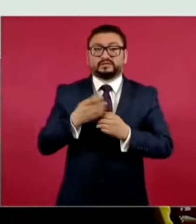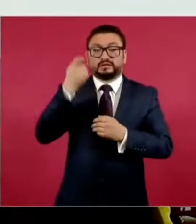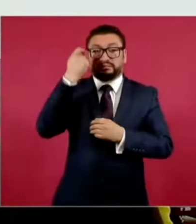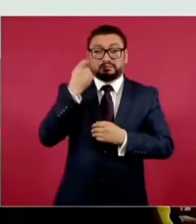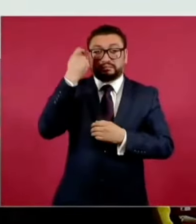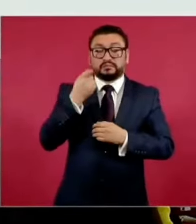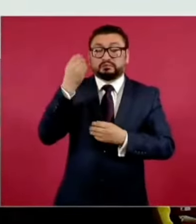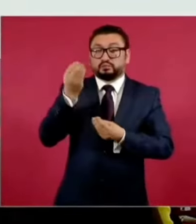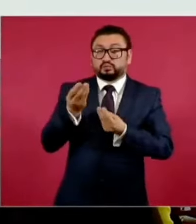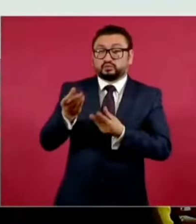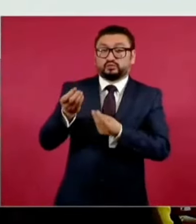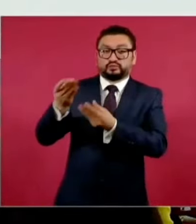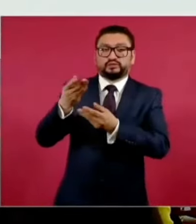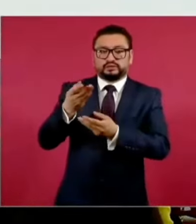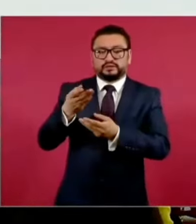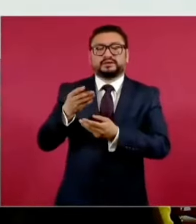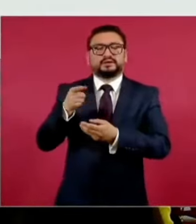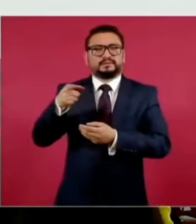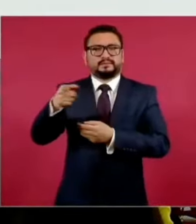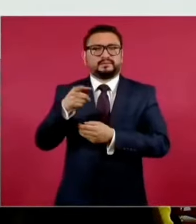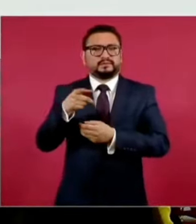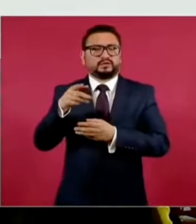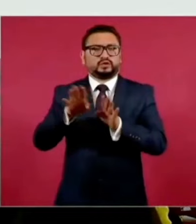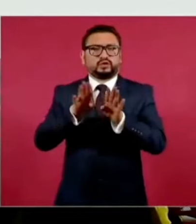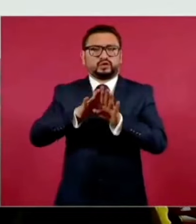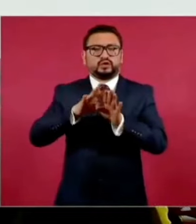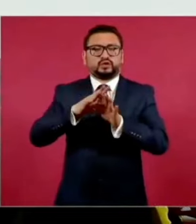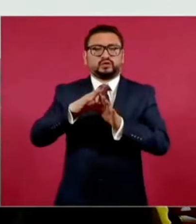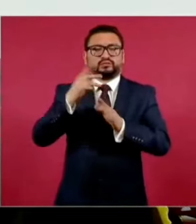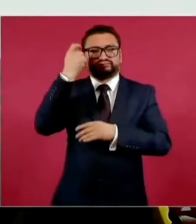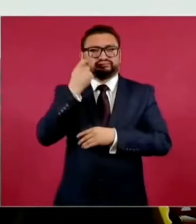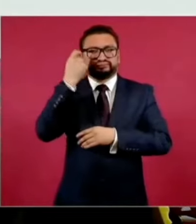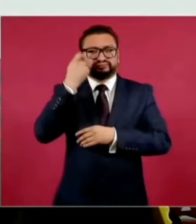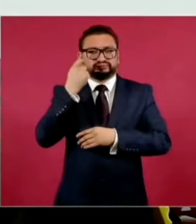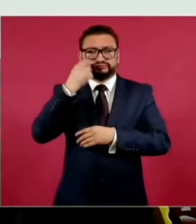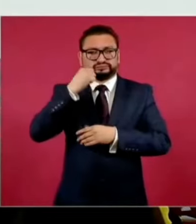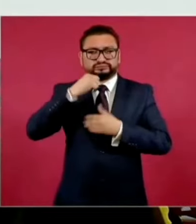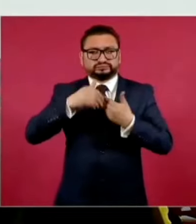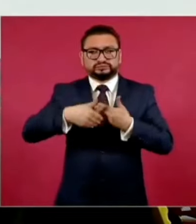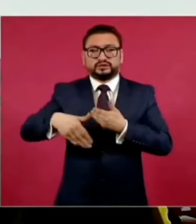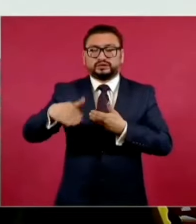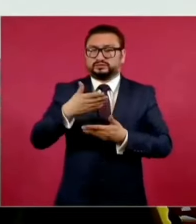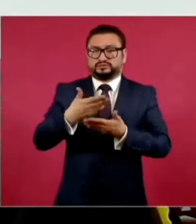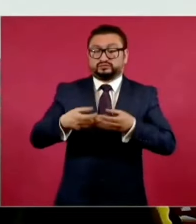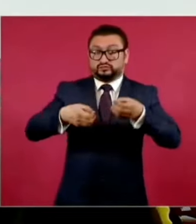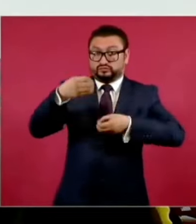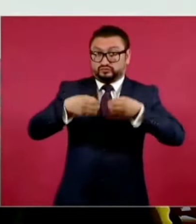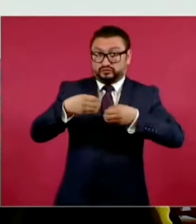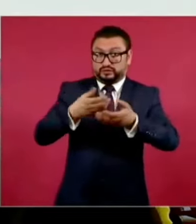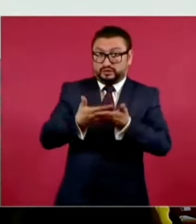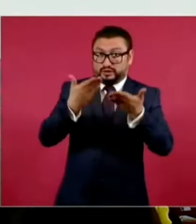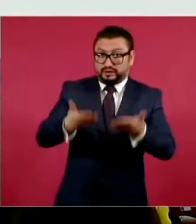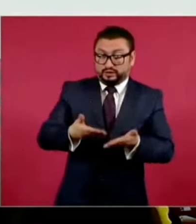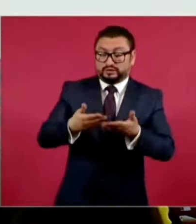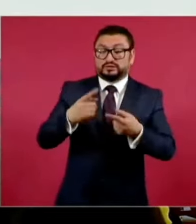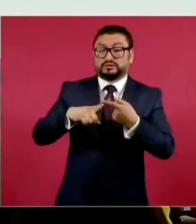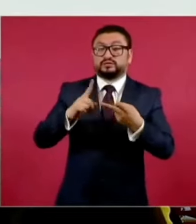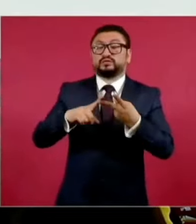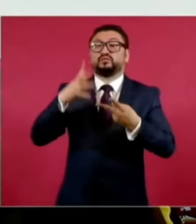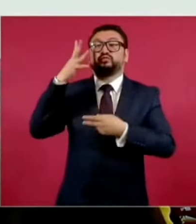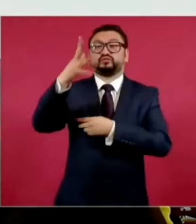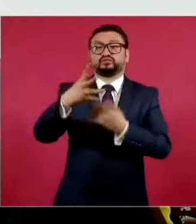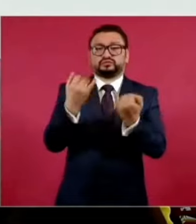vitalicia, el famoso haber de retiro para actuales y futuros ministros y ministras que